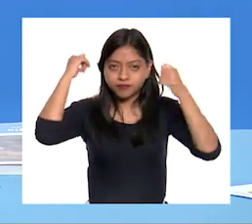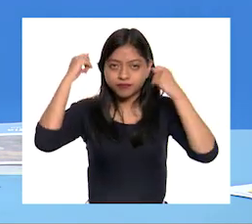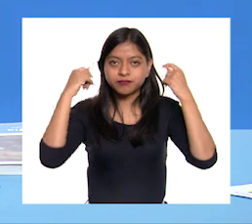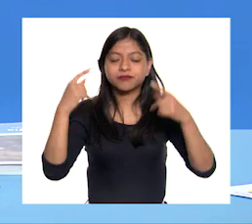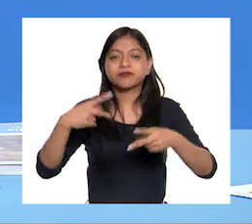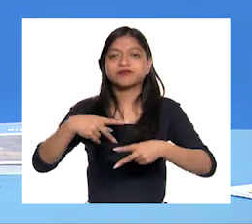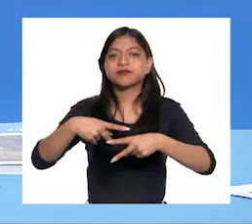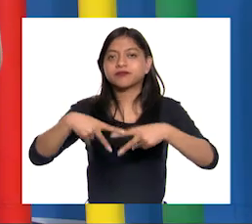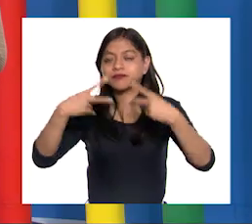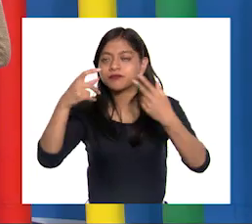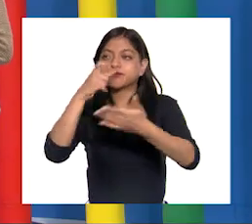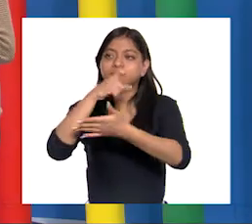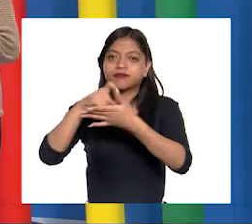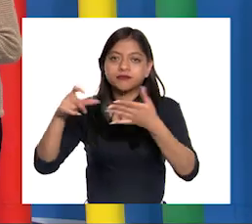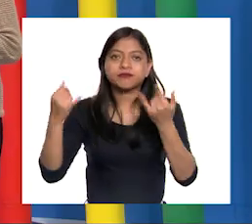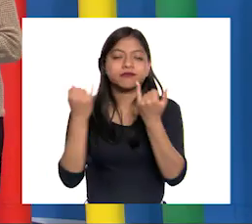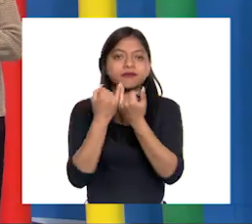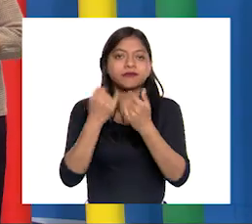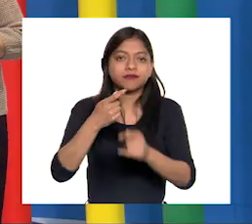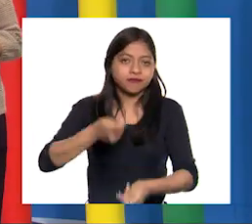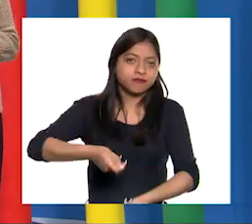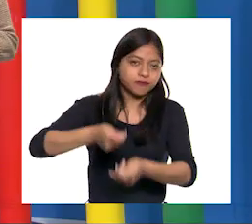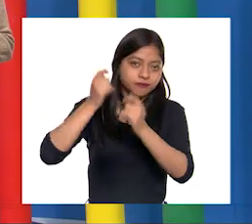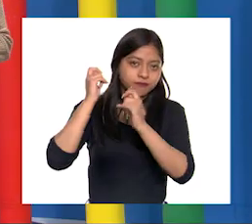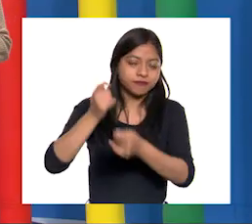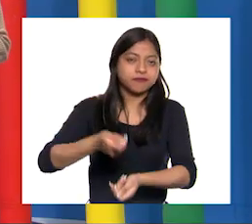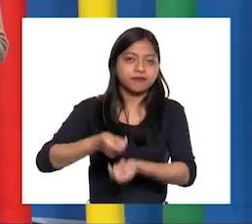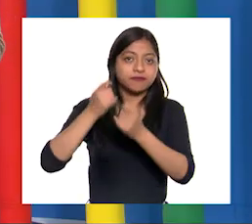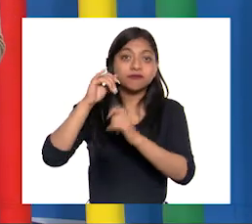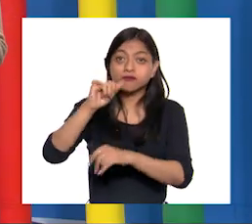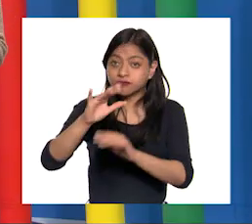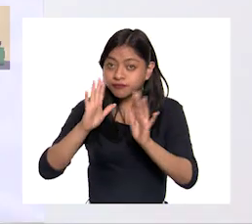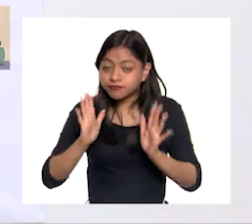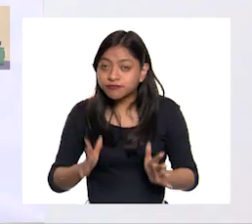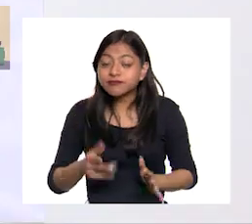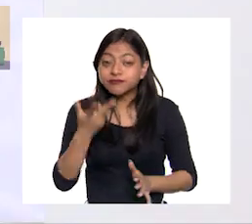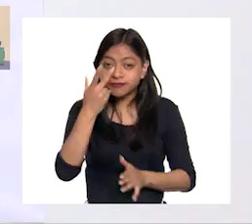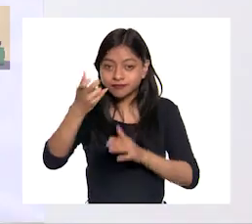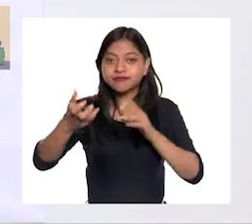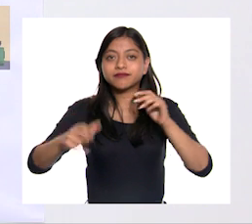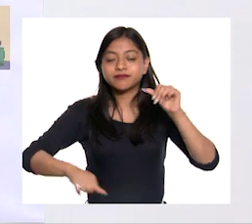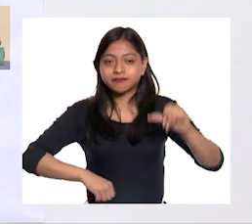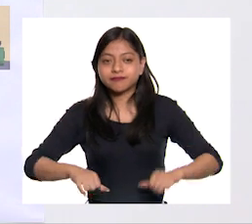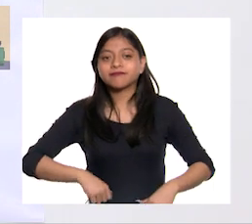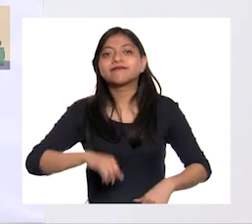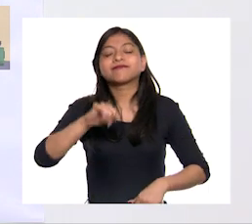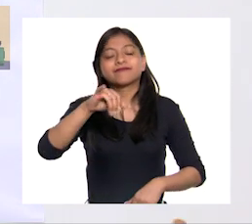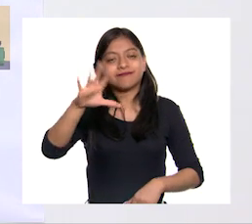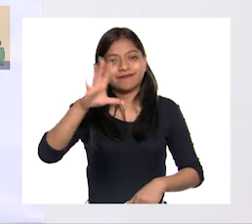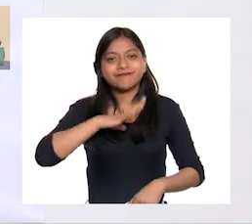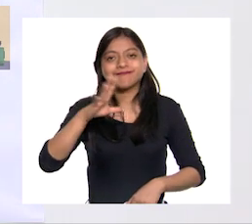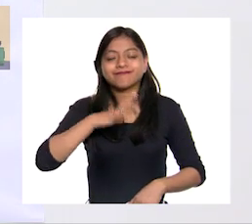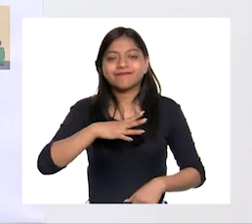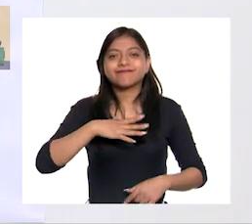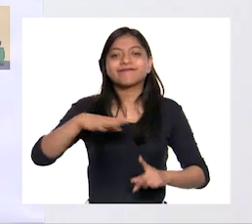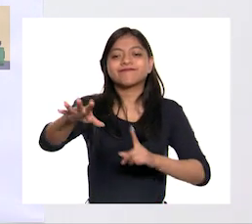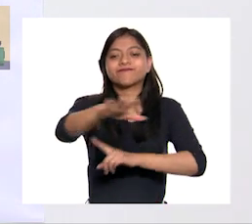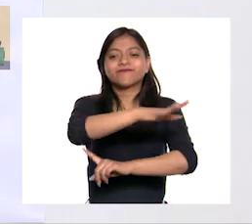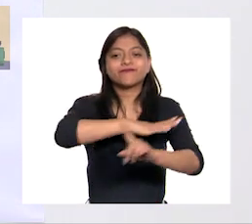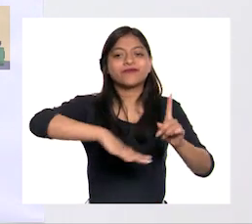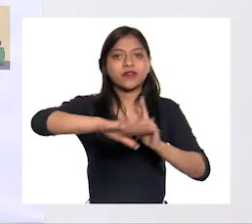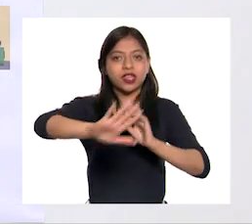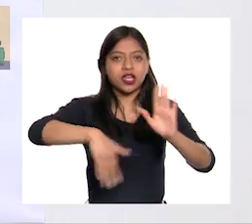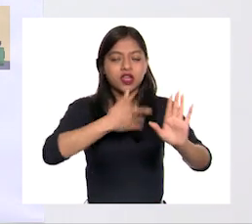El turismo, pero sí, ya lo marcamos, Ale Fíjate que esas actividades también tienen su impacto en el ambiente